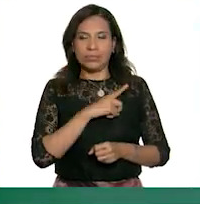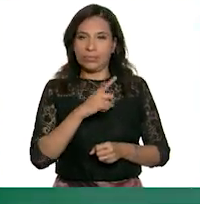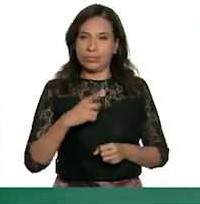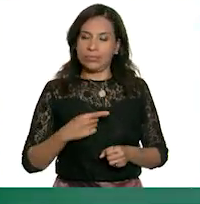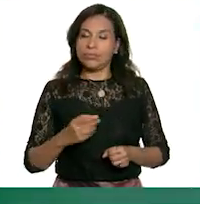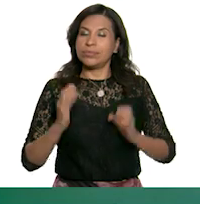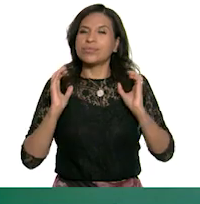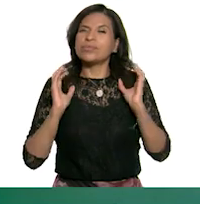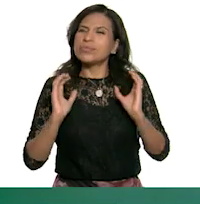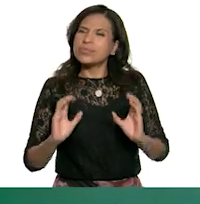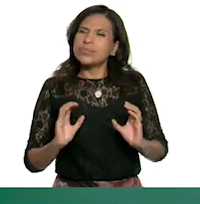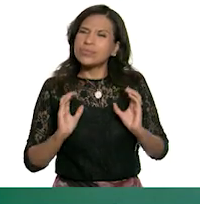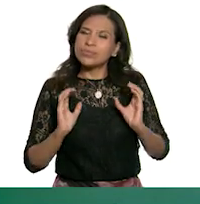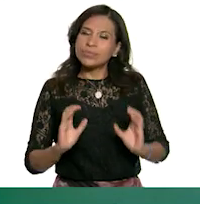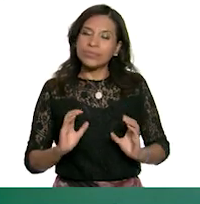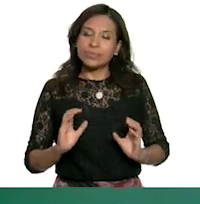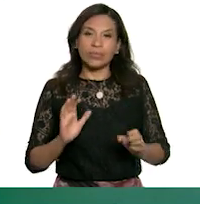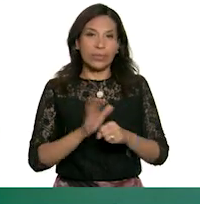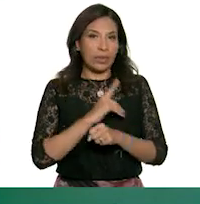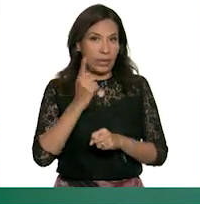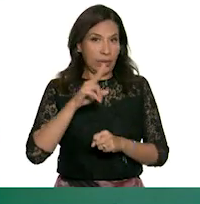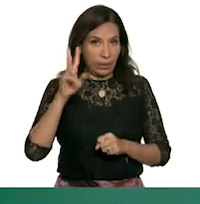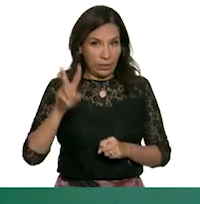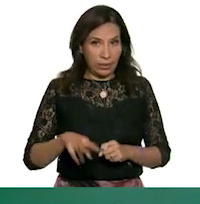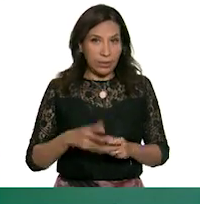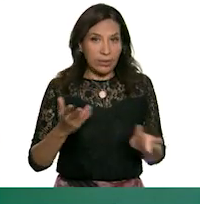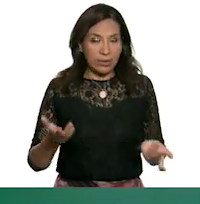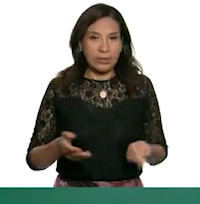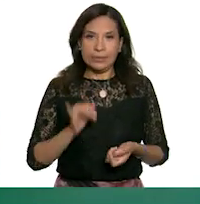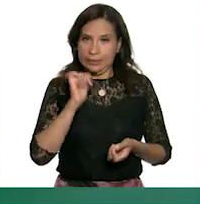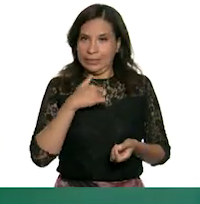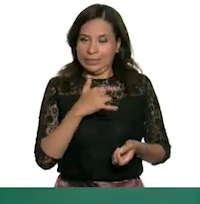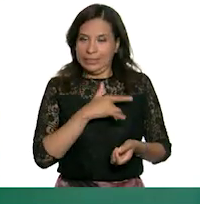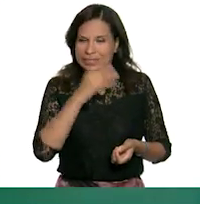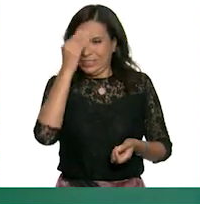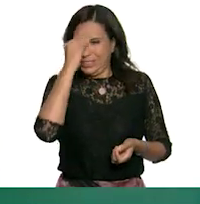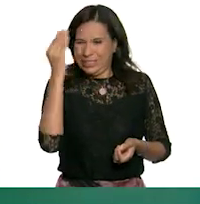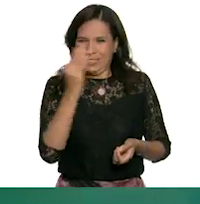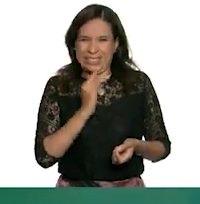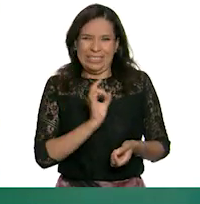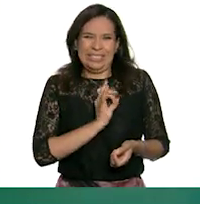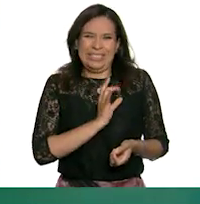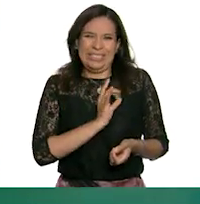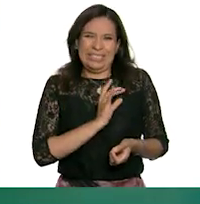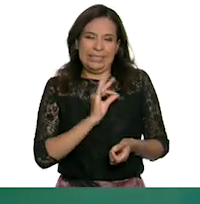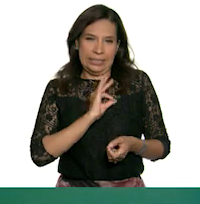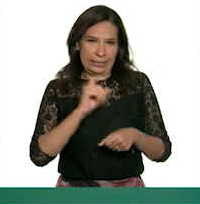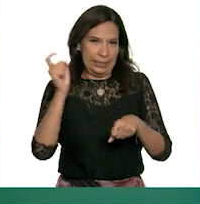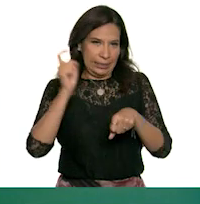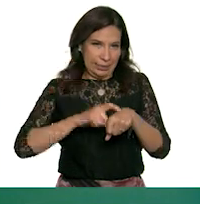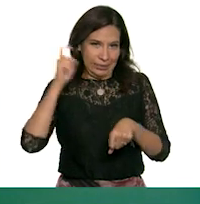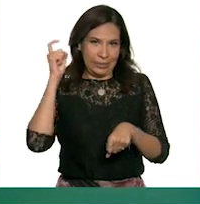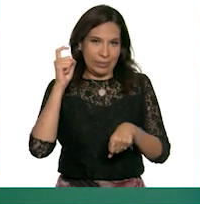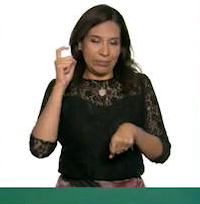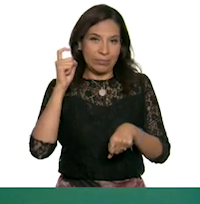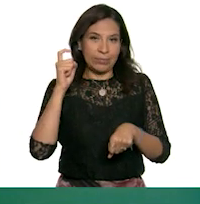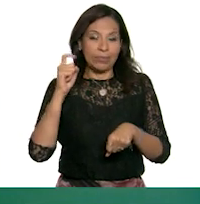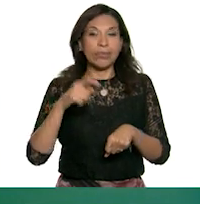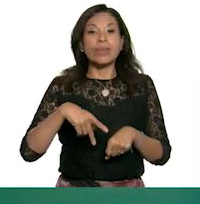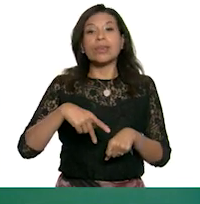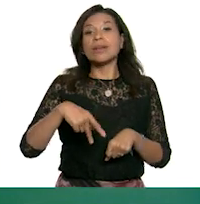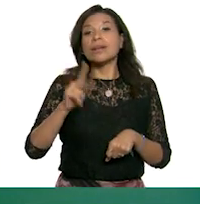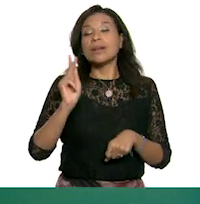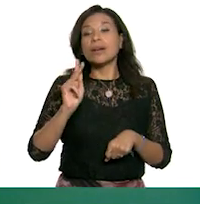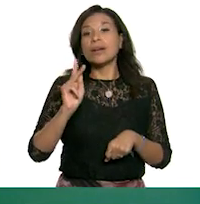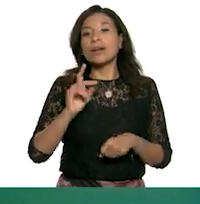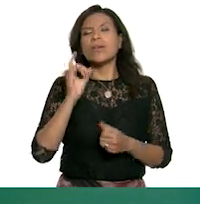precaución. Porque la verdad, sí me causó horror que me pudiera picar. Pero,